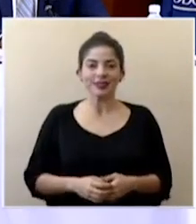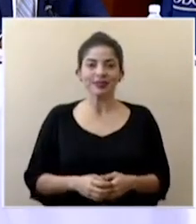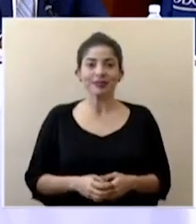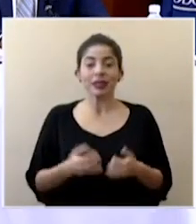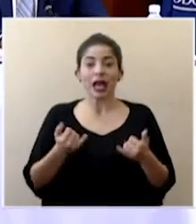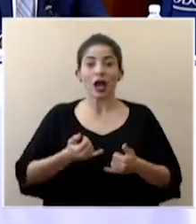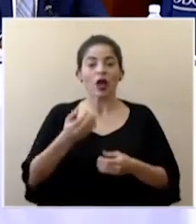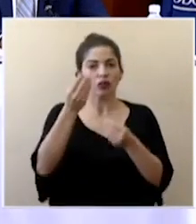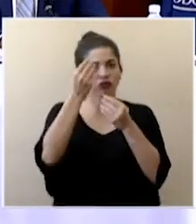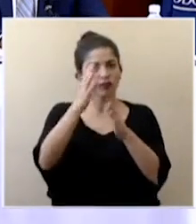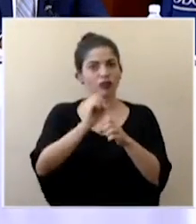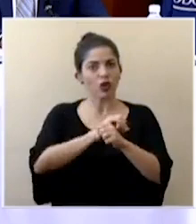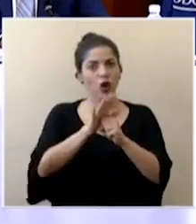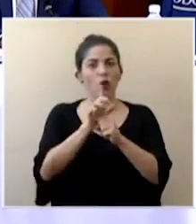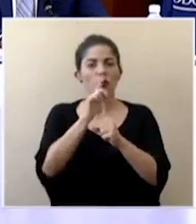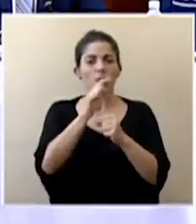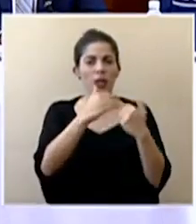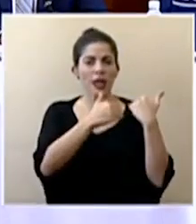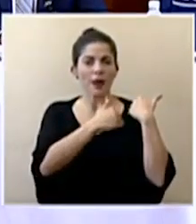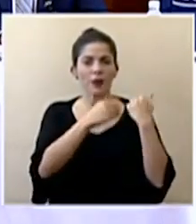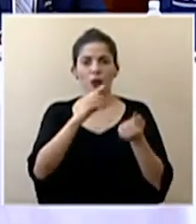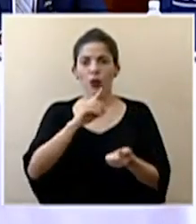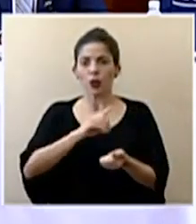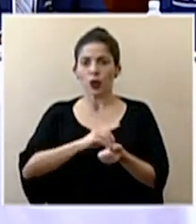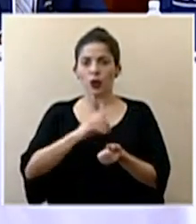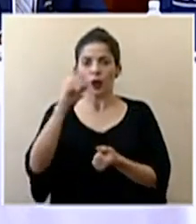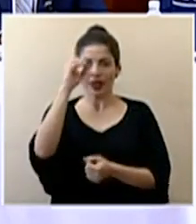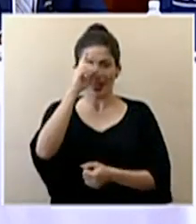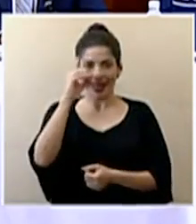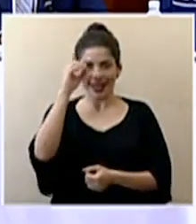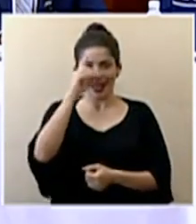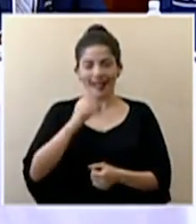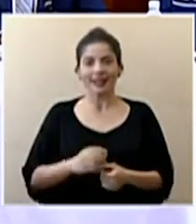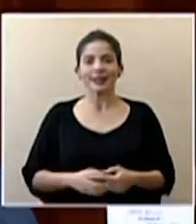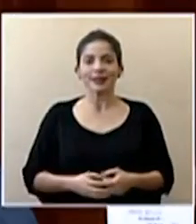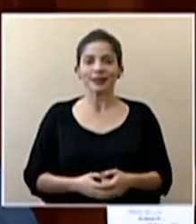Recibimos el reporte COVID por parte del doctor Daniel Salas.